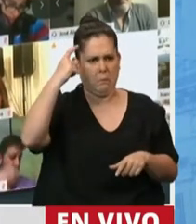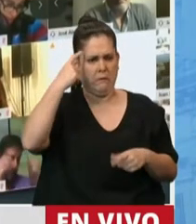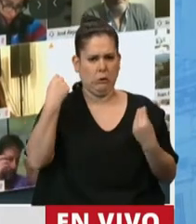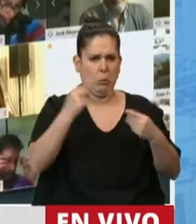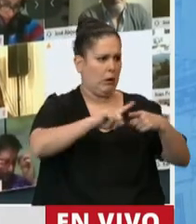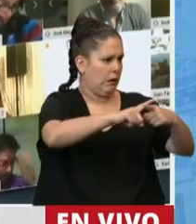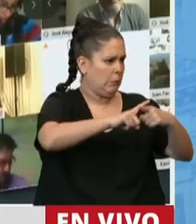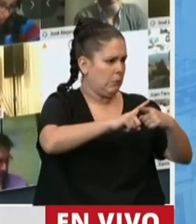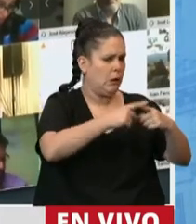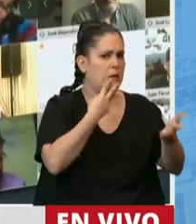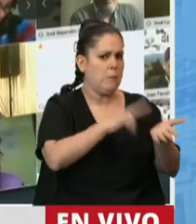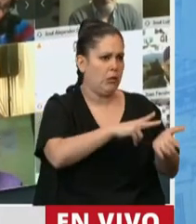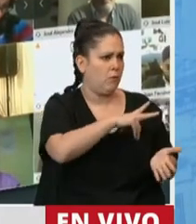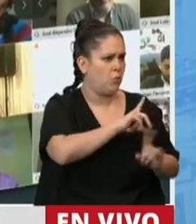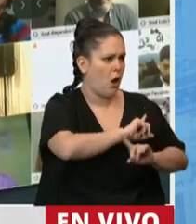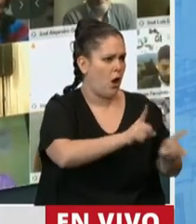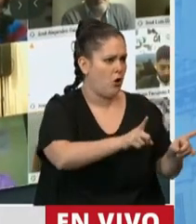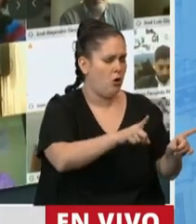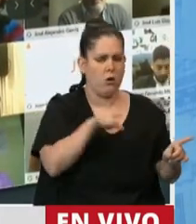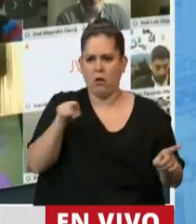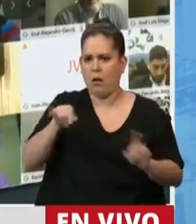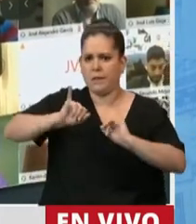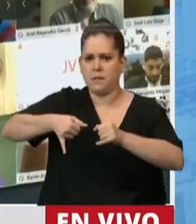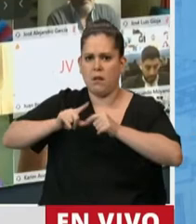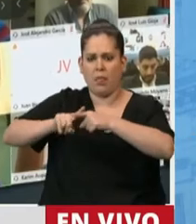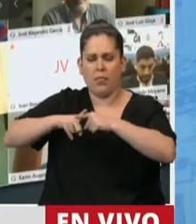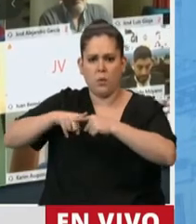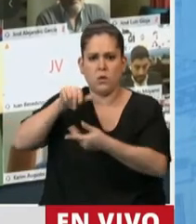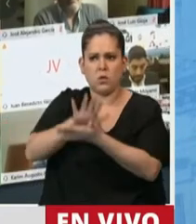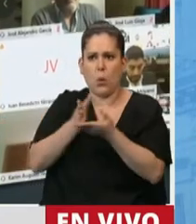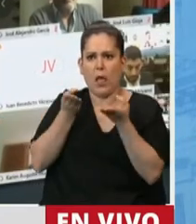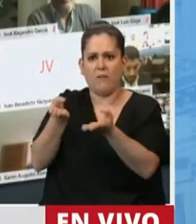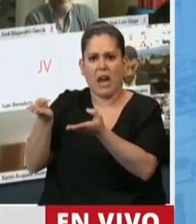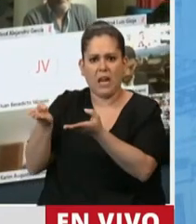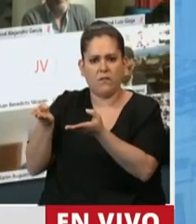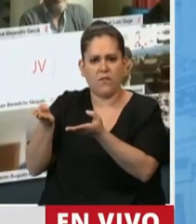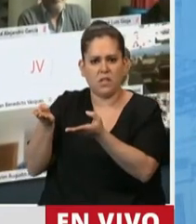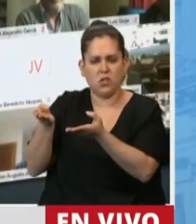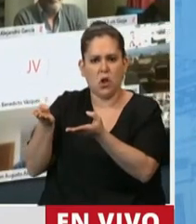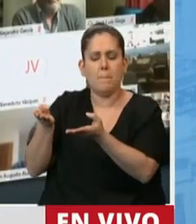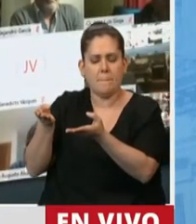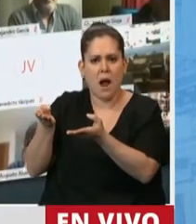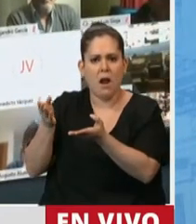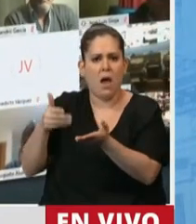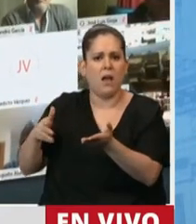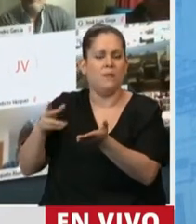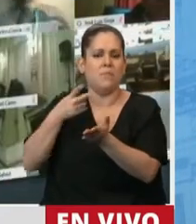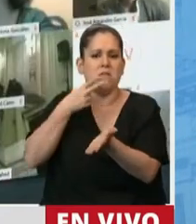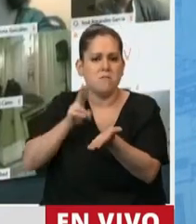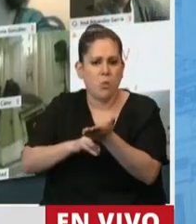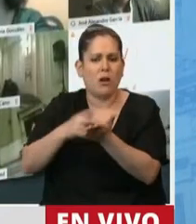discutir el impuesto a las grandes fortunas a discutir cómo se le dan beneficios con la rebaja de las contribuciones